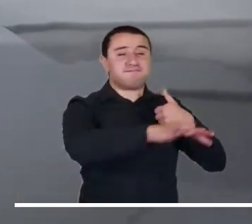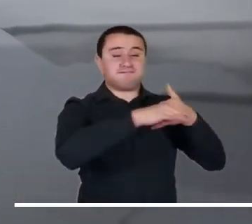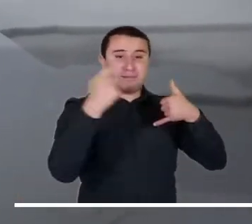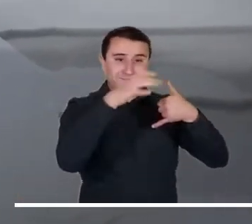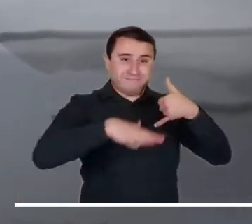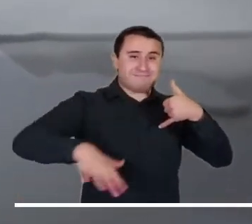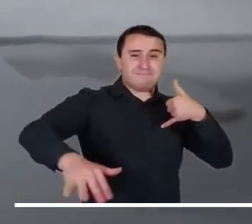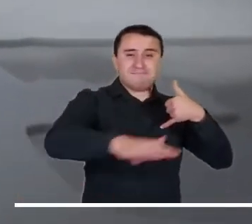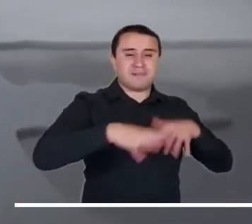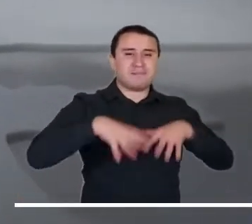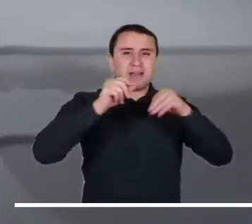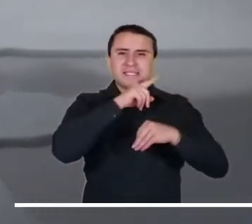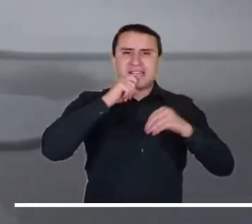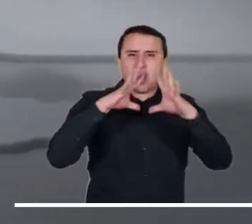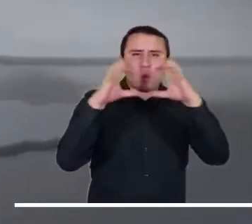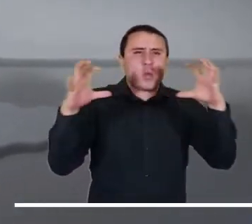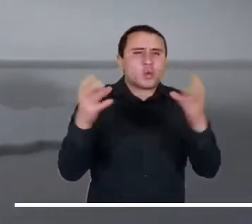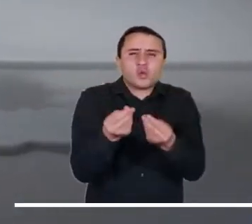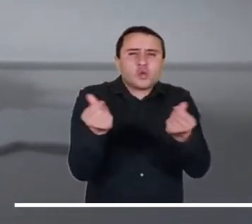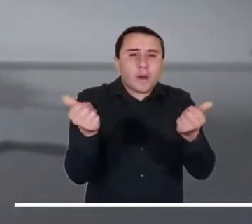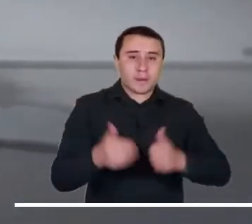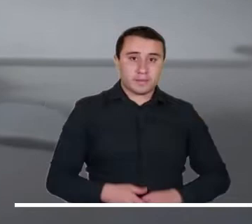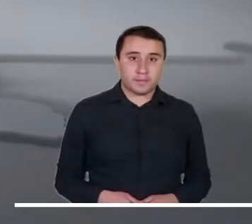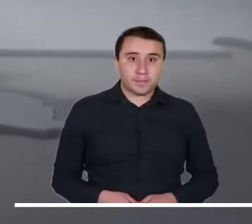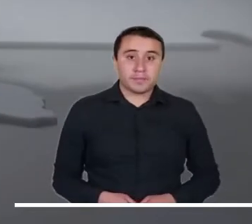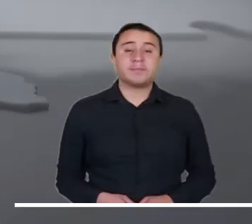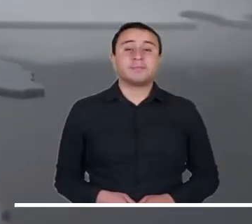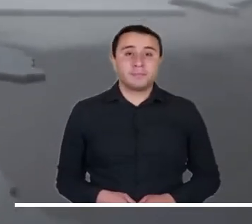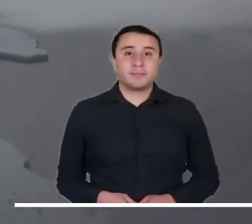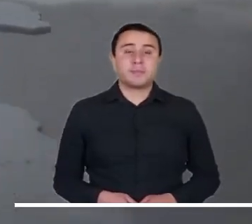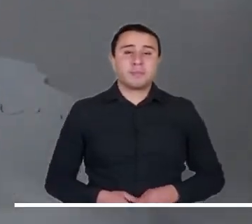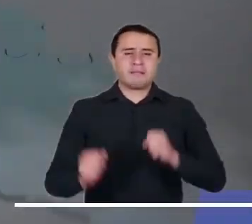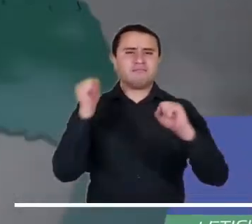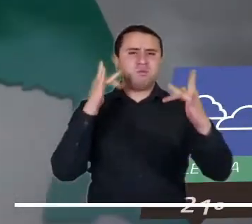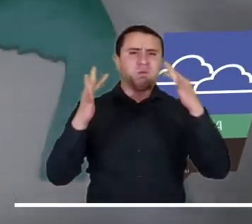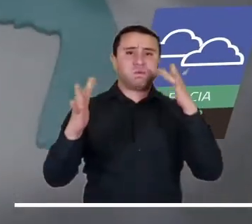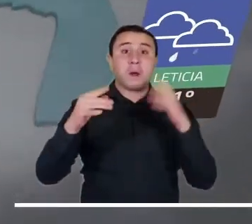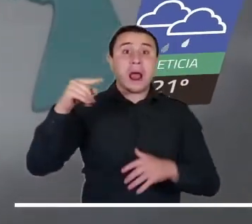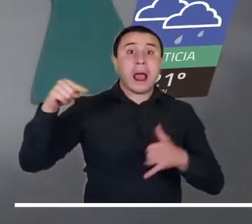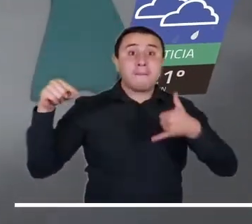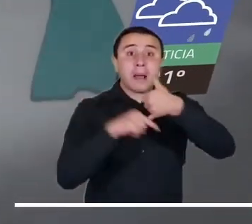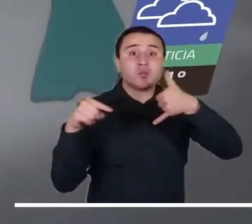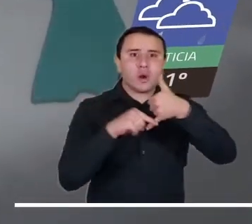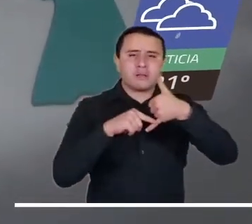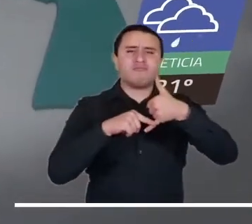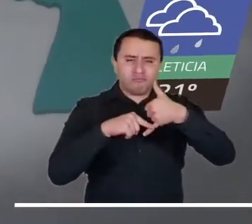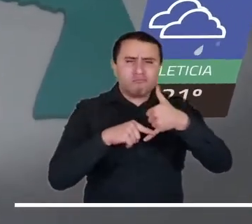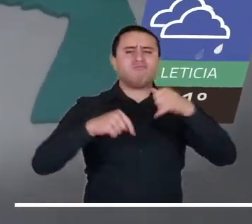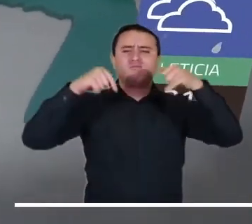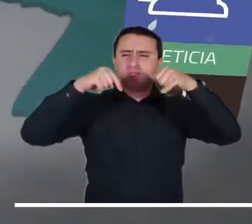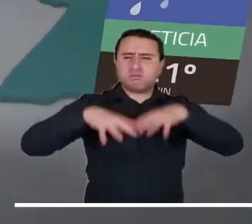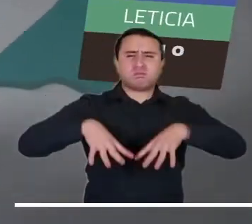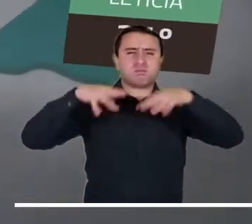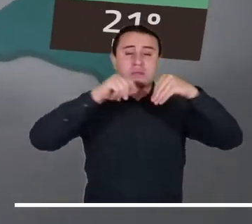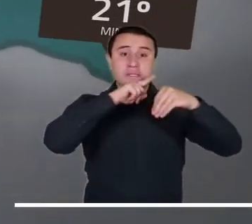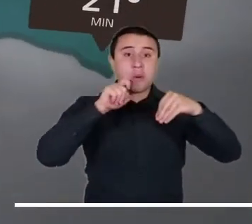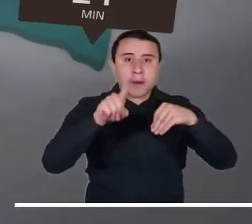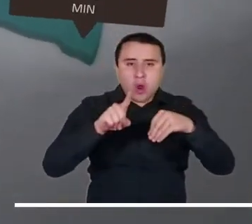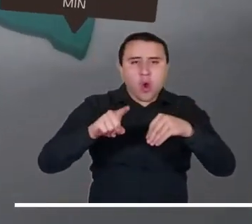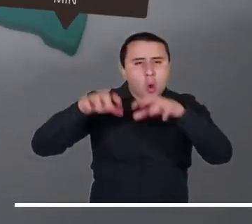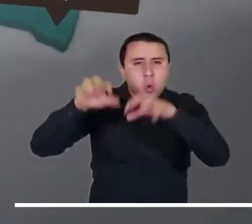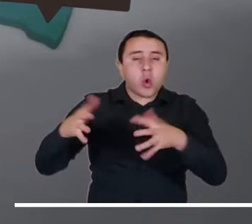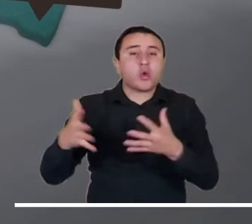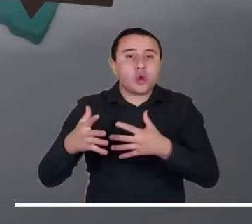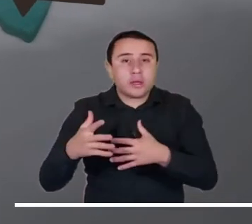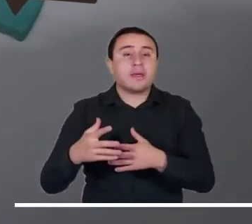en las demás zonas de la Orinoquía se anticipan condiciones secas con poca nubosidad. Aunque predominará el tiempo seco en la selva amazónica, algunas lluvias